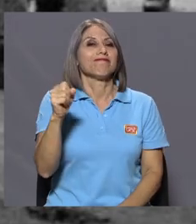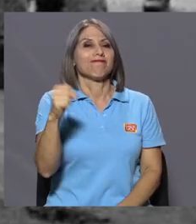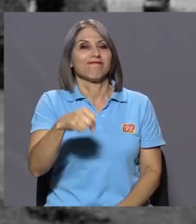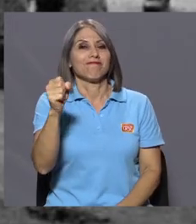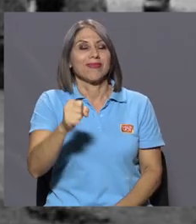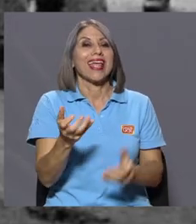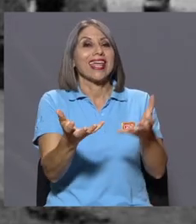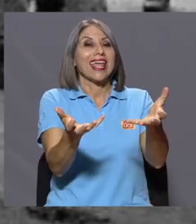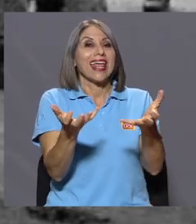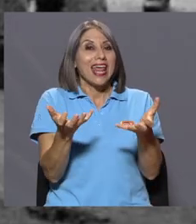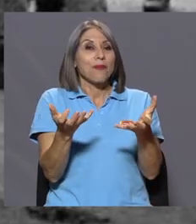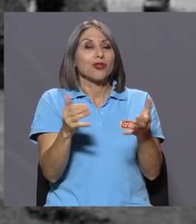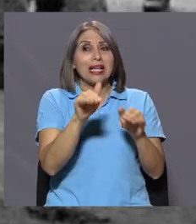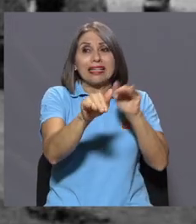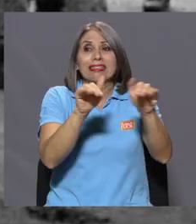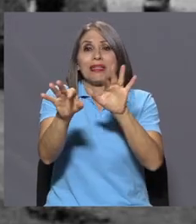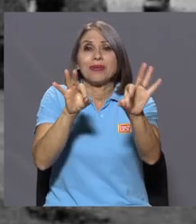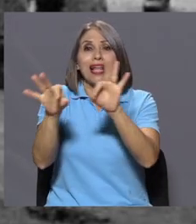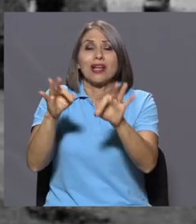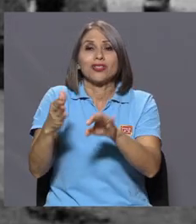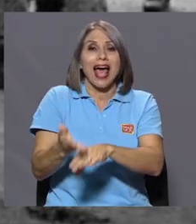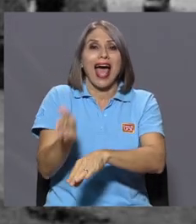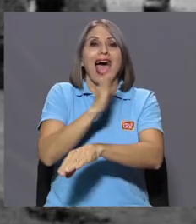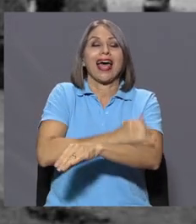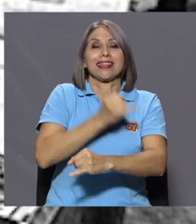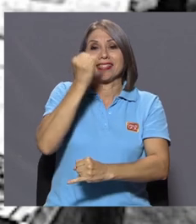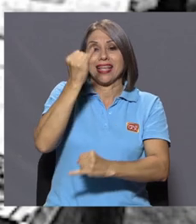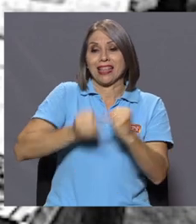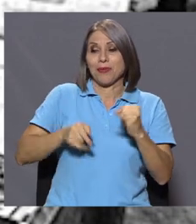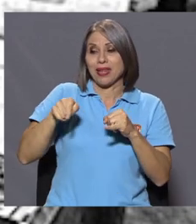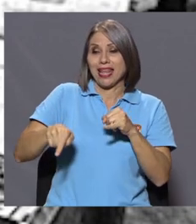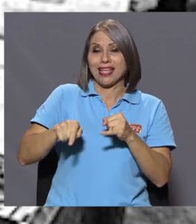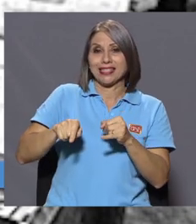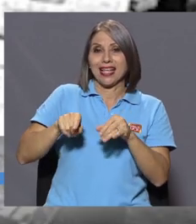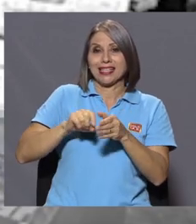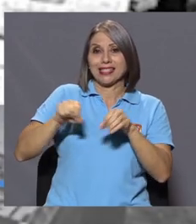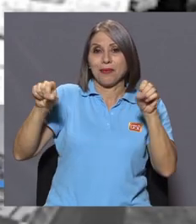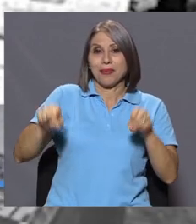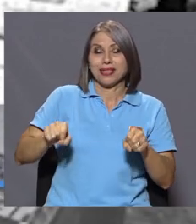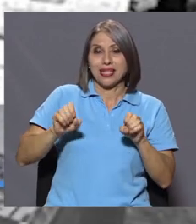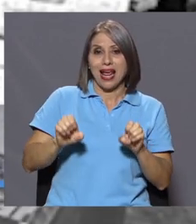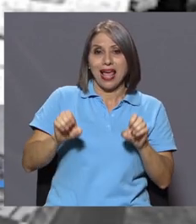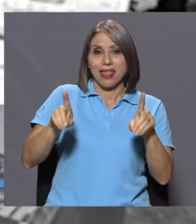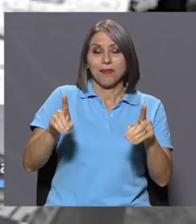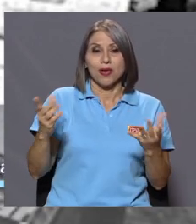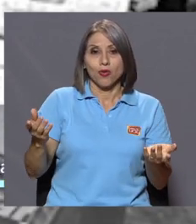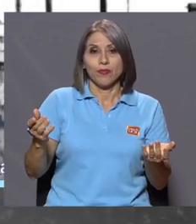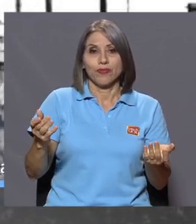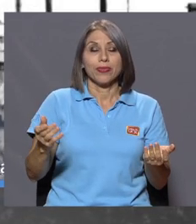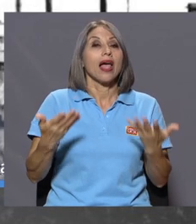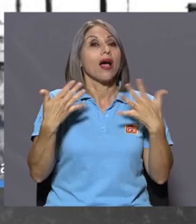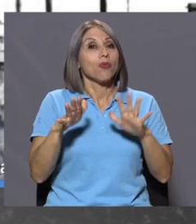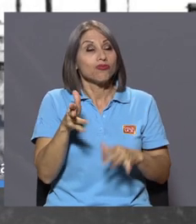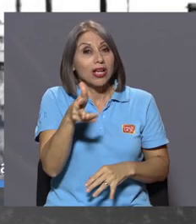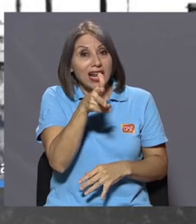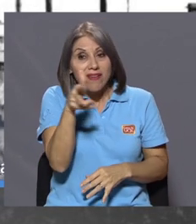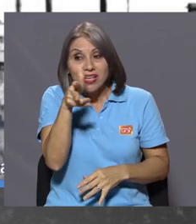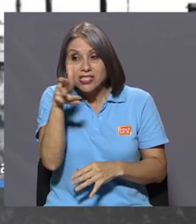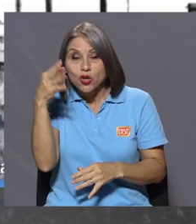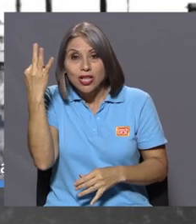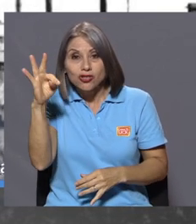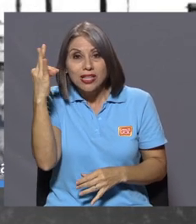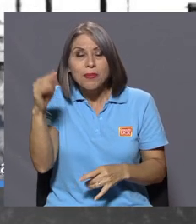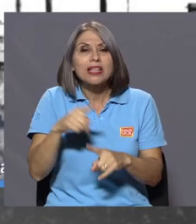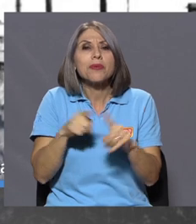Queremos tener la convocatoria antes de que termine el semestre académico. Ok. Verdad. La grabación de los testimonios,